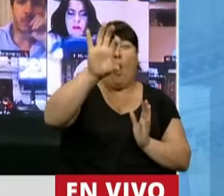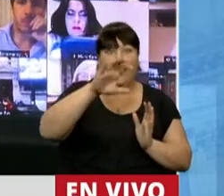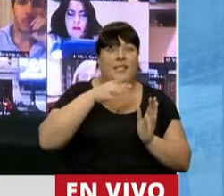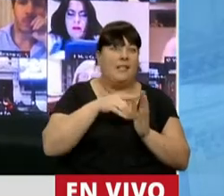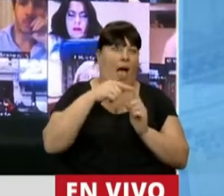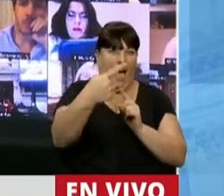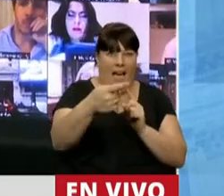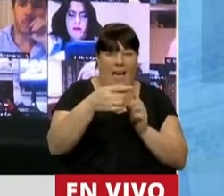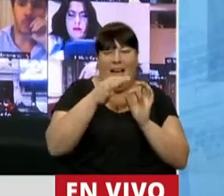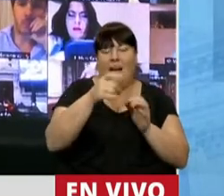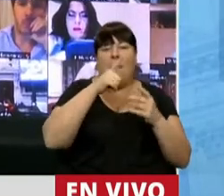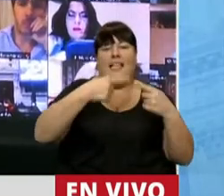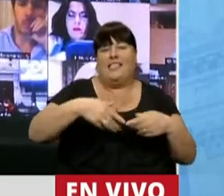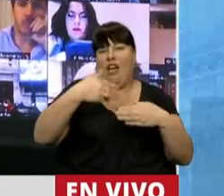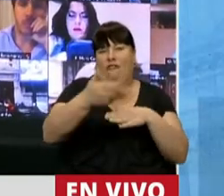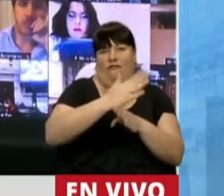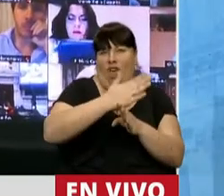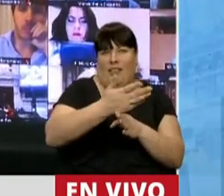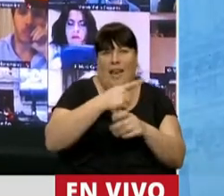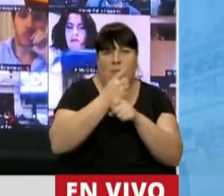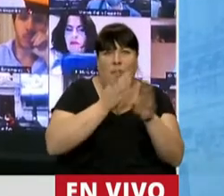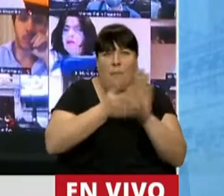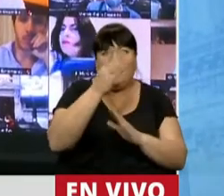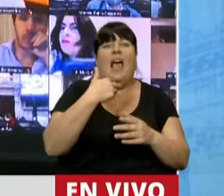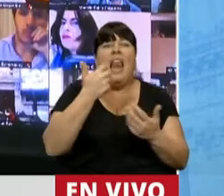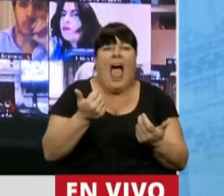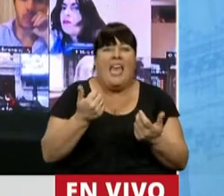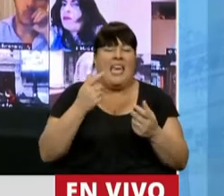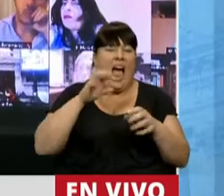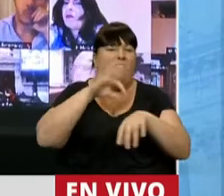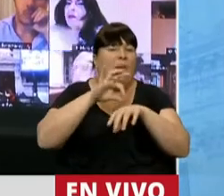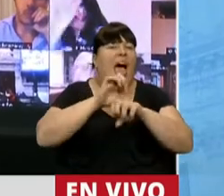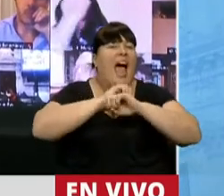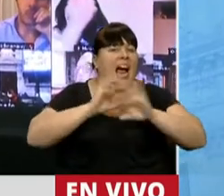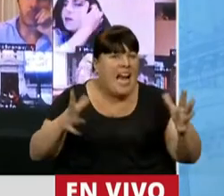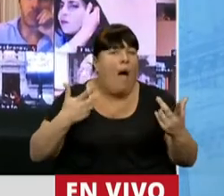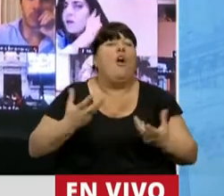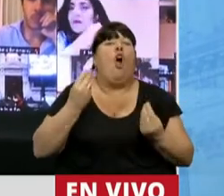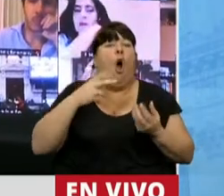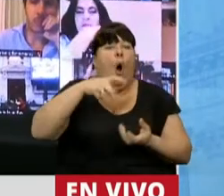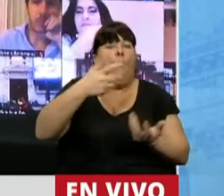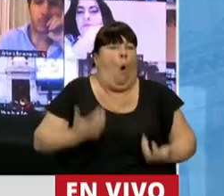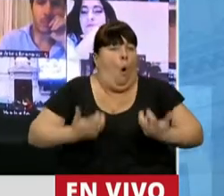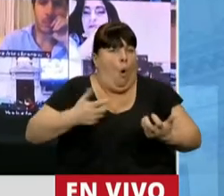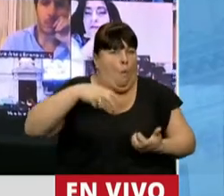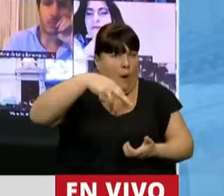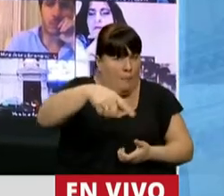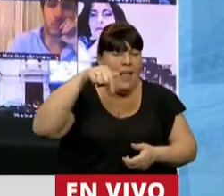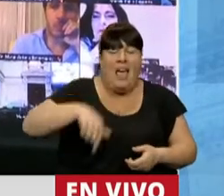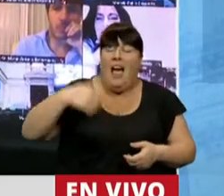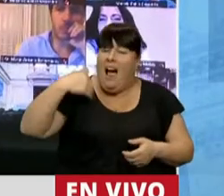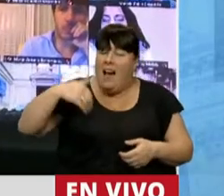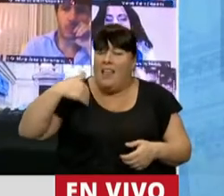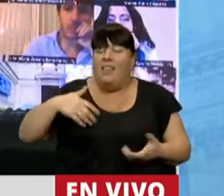convertidos en una frontera infranqueable con la hija con una grave enfermedad a cuestas. Vivimos en un país